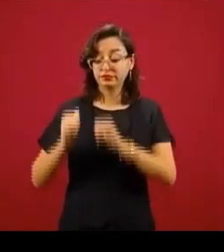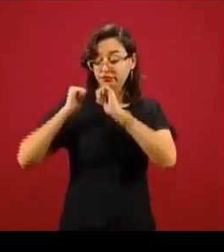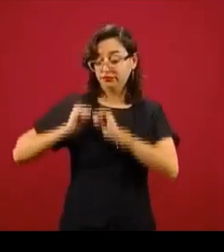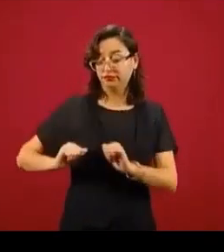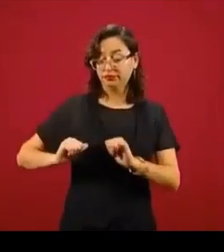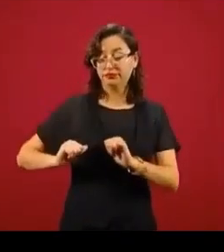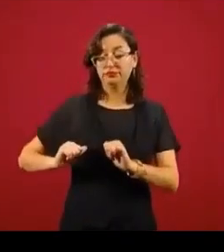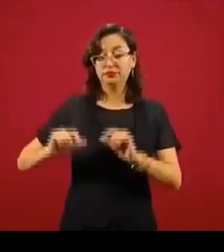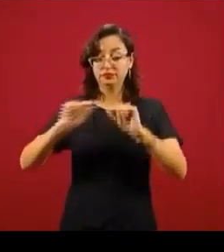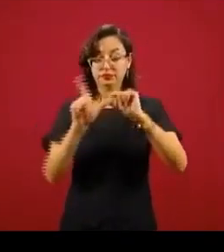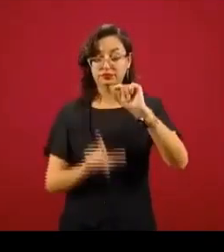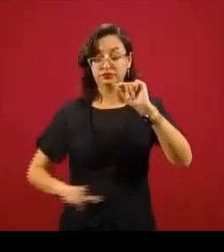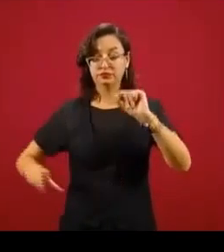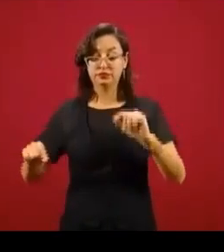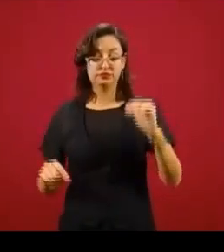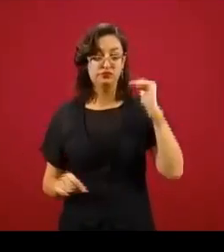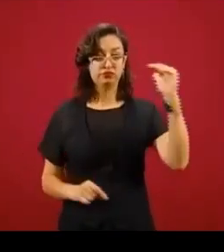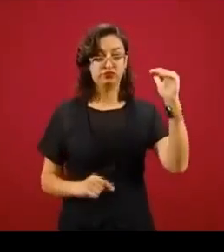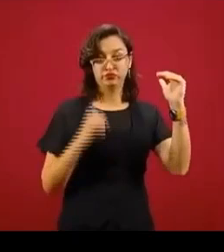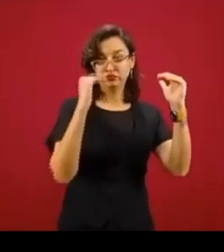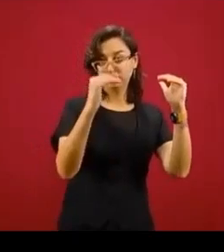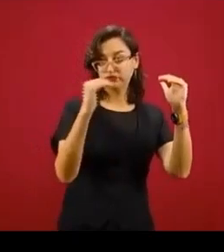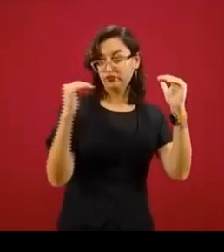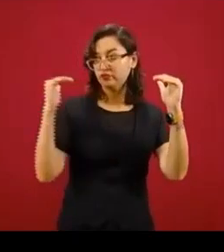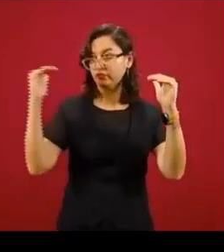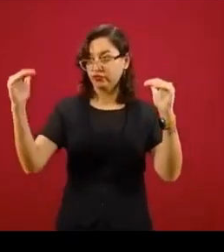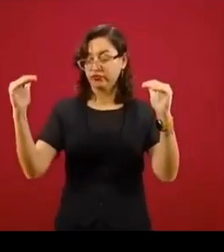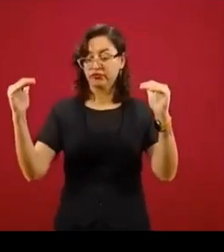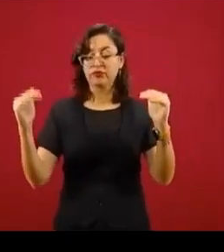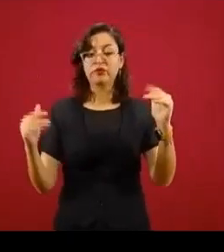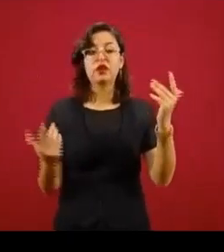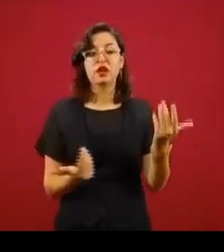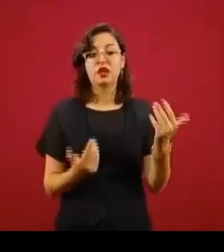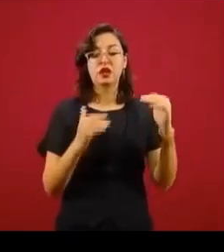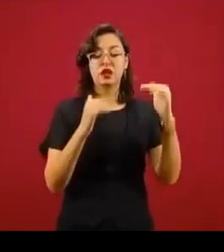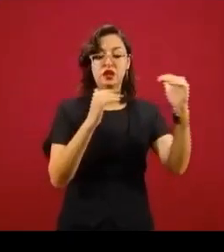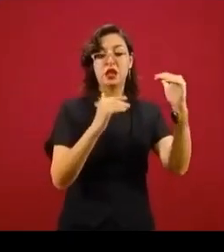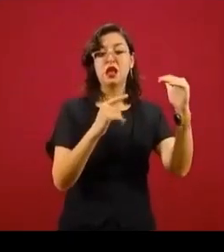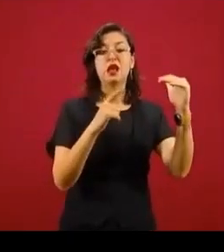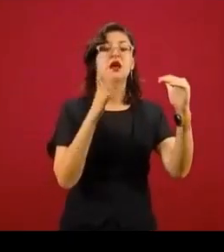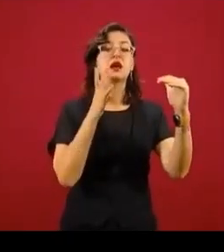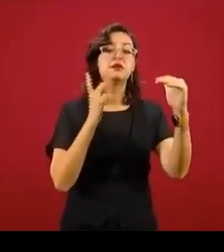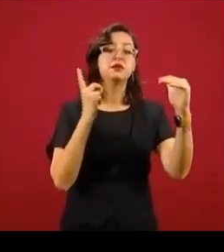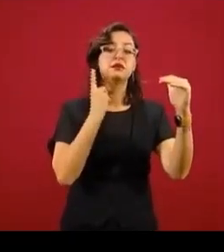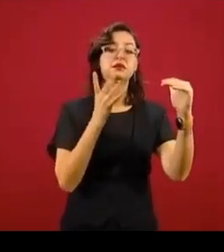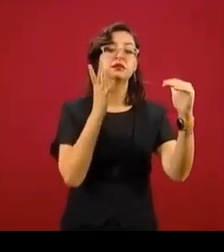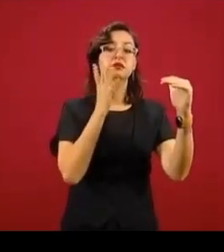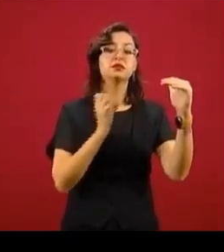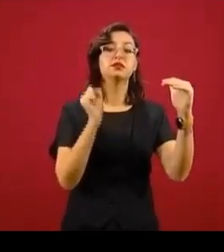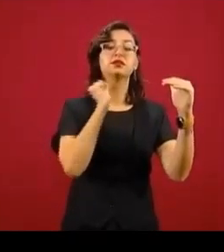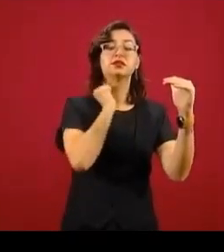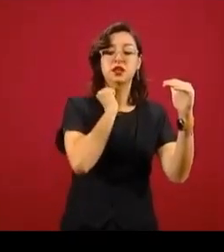al Congreso y de manera